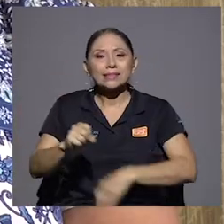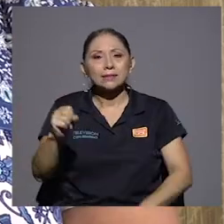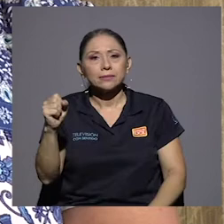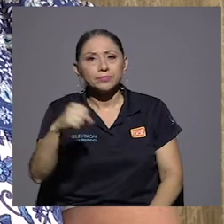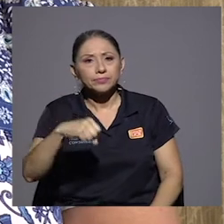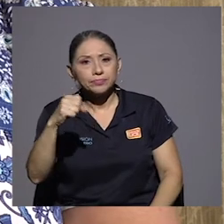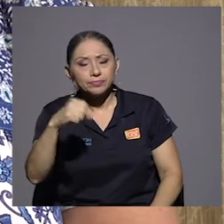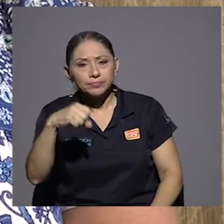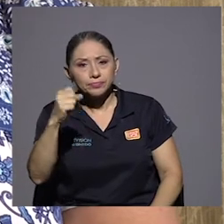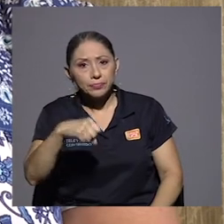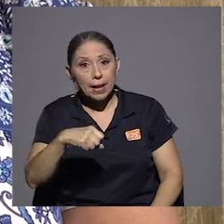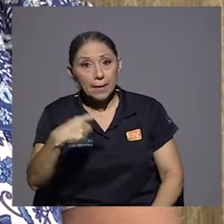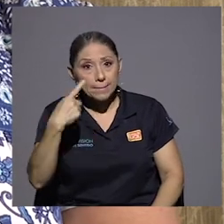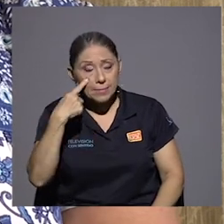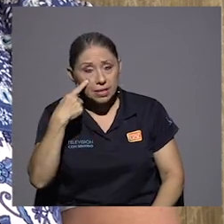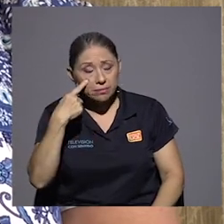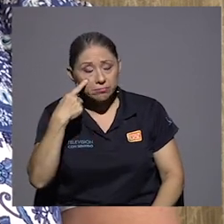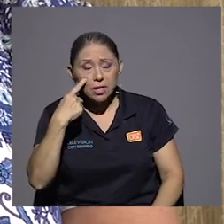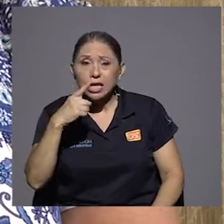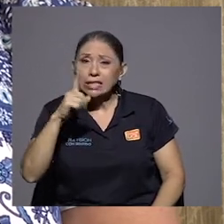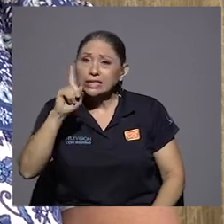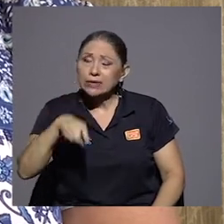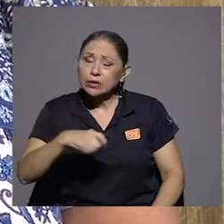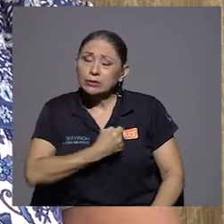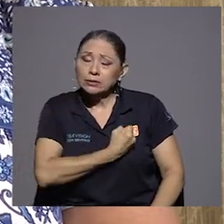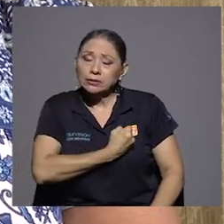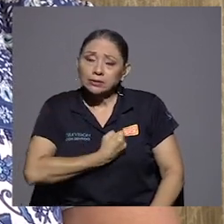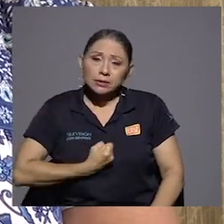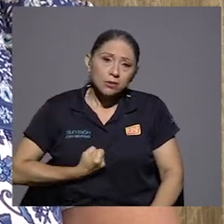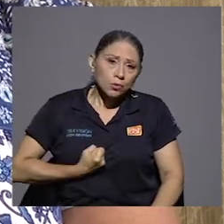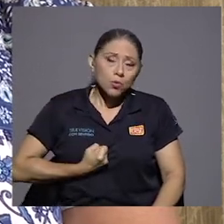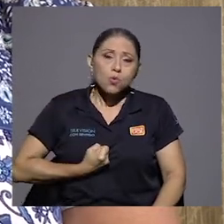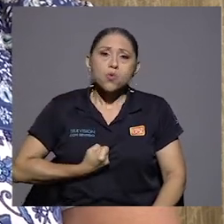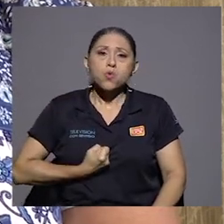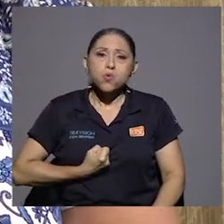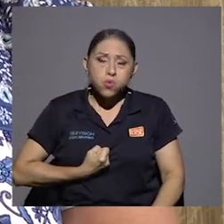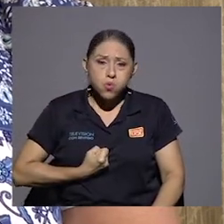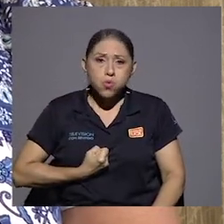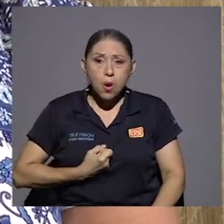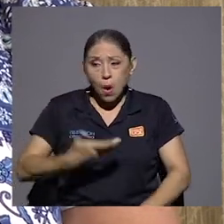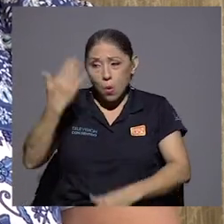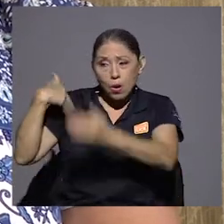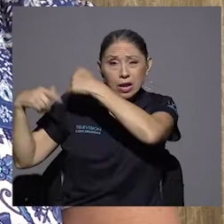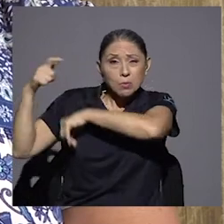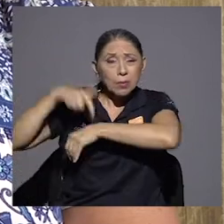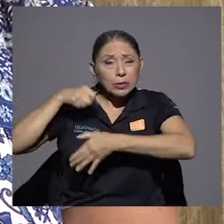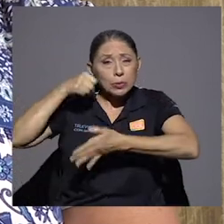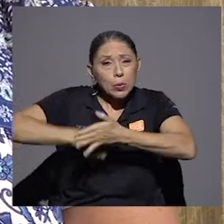mire, el precio fue muy alto. El precio de la reforma social.